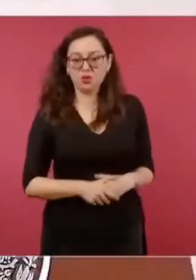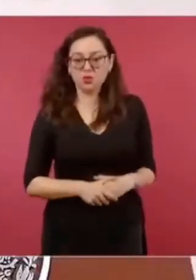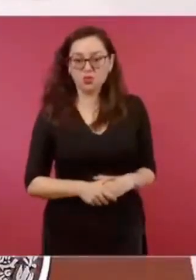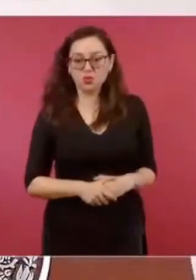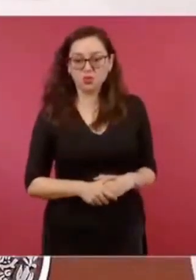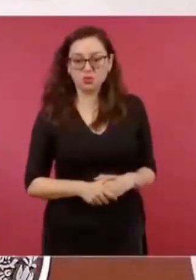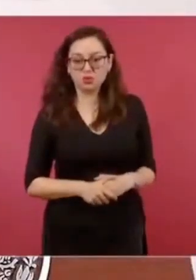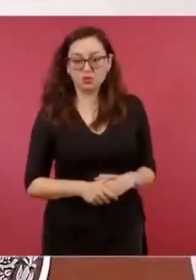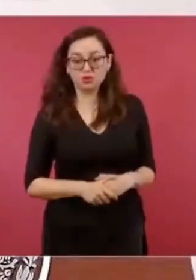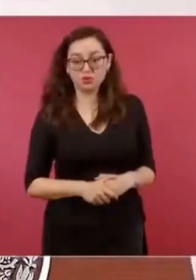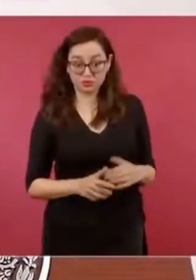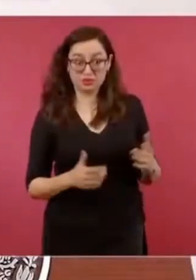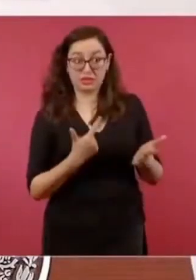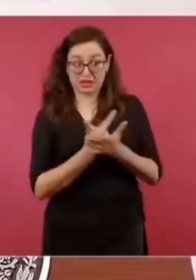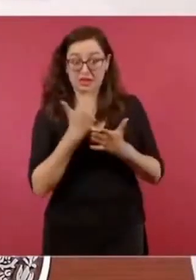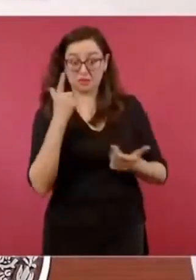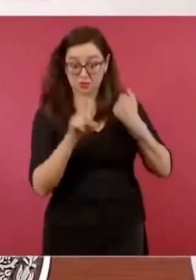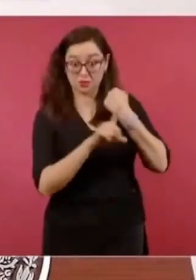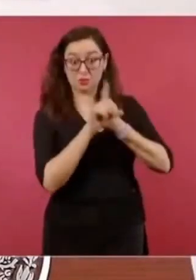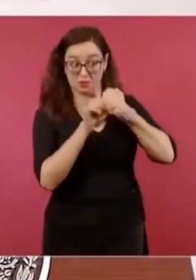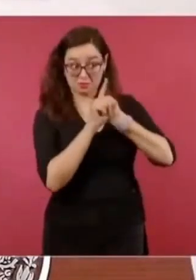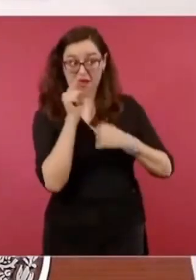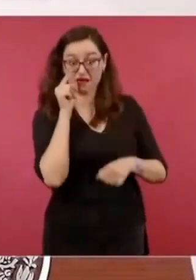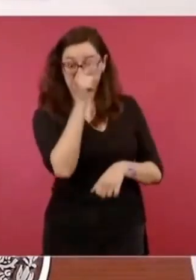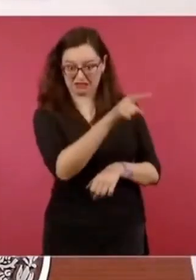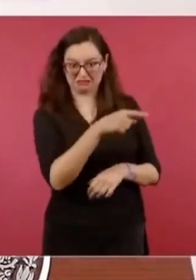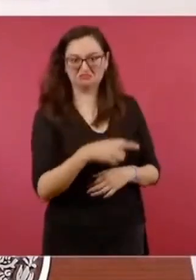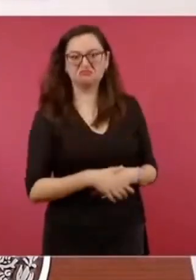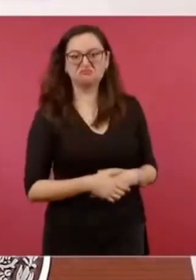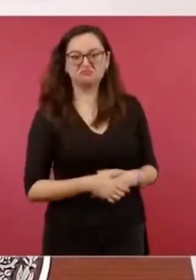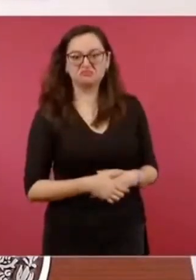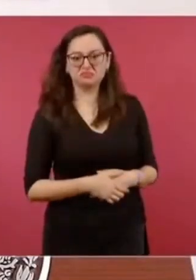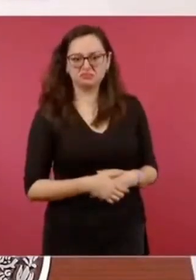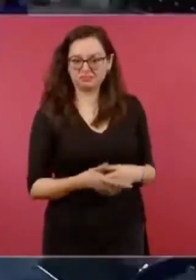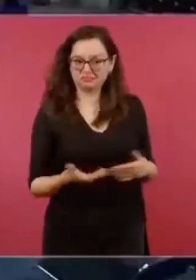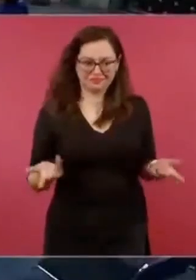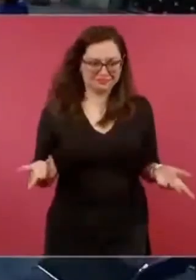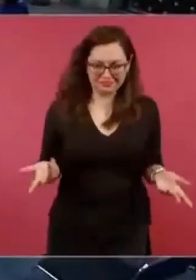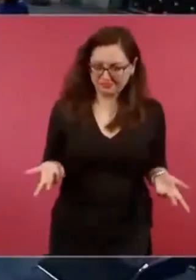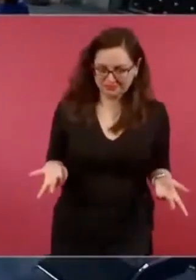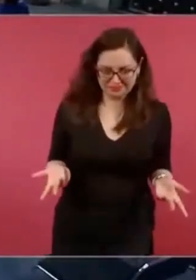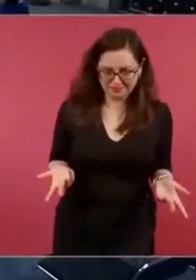graves problemas que ellos tienen, pero nosotros somos respetuosos.